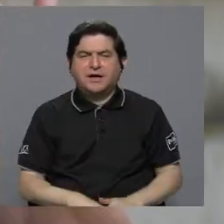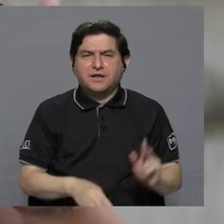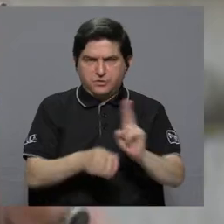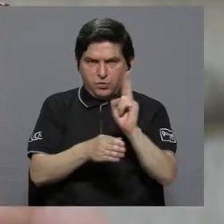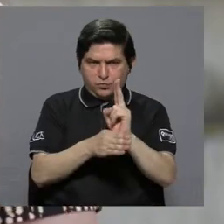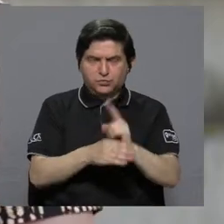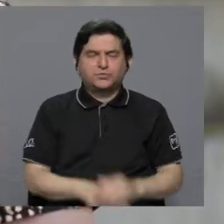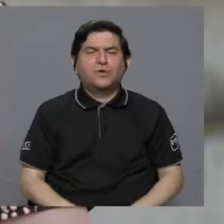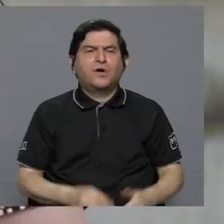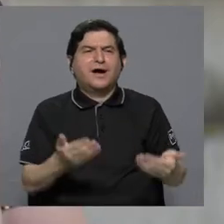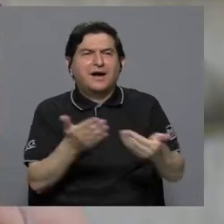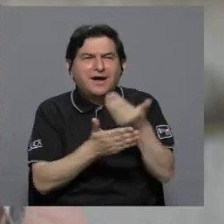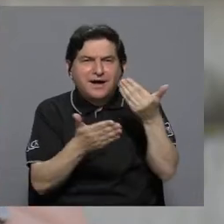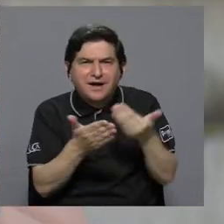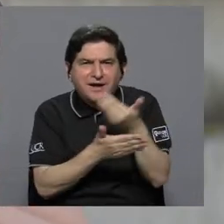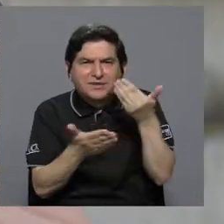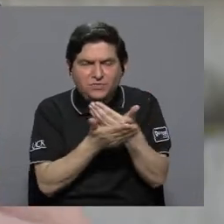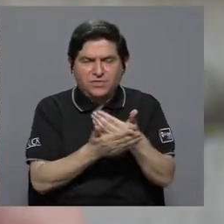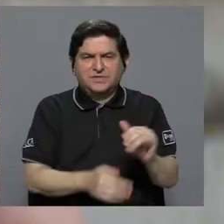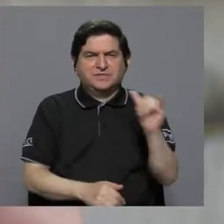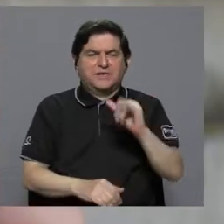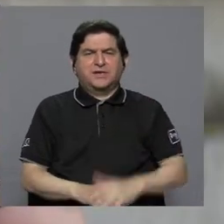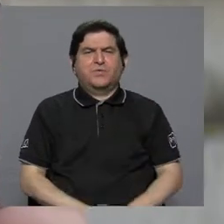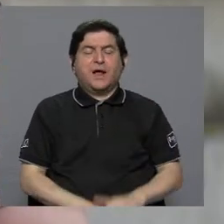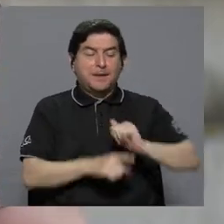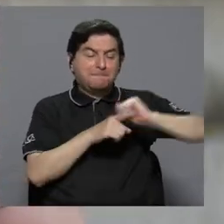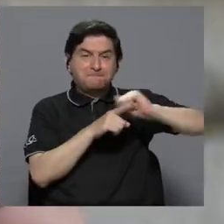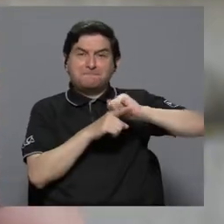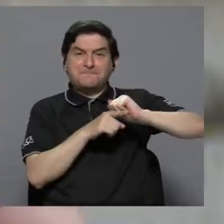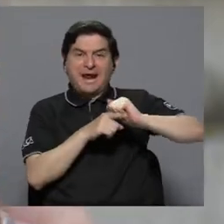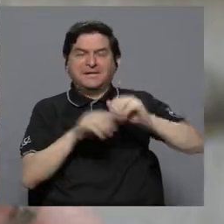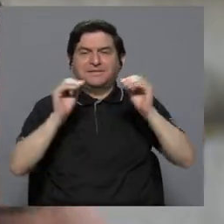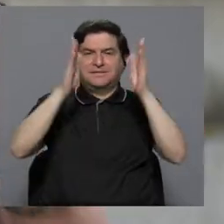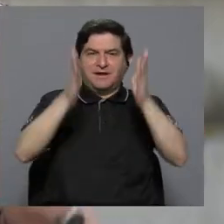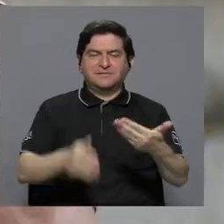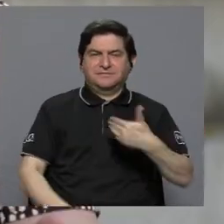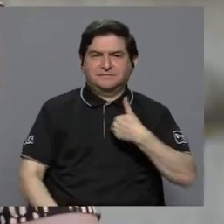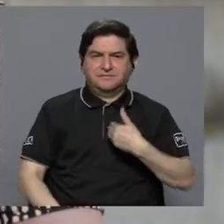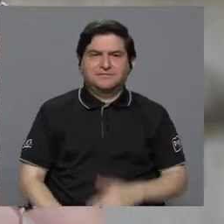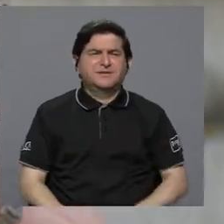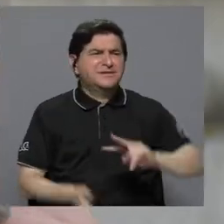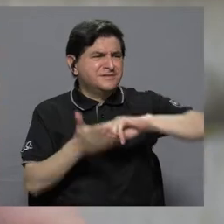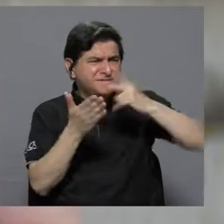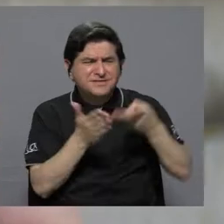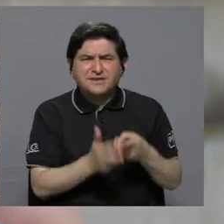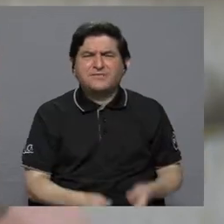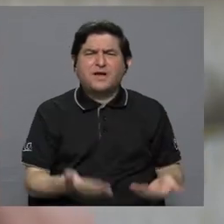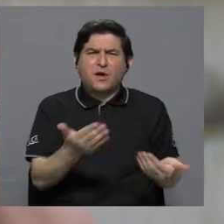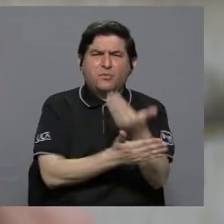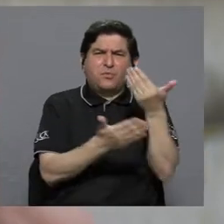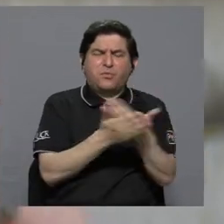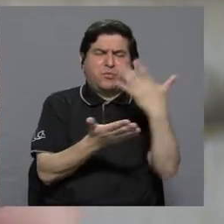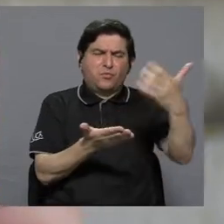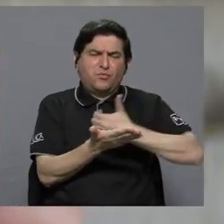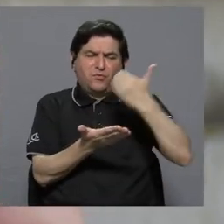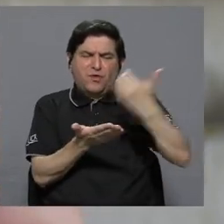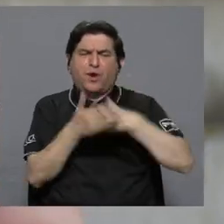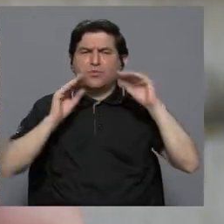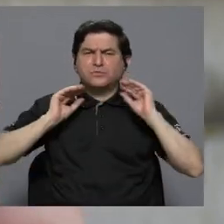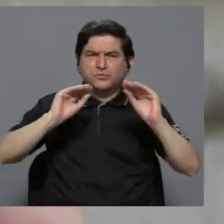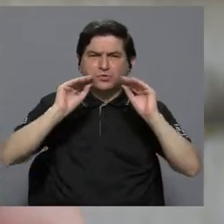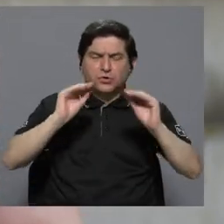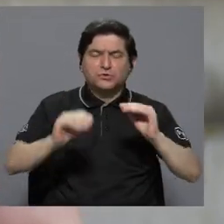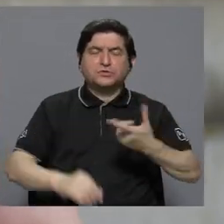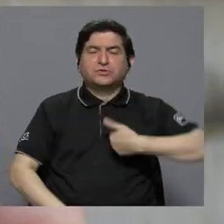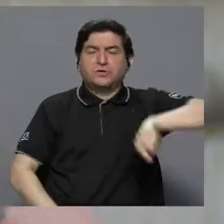significa actualizar también las prácticas docentes, significa también renovar los recursos didácticos